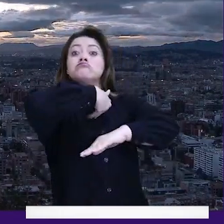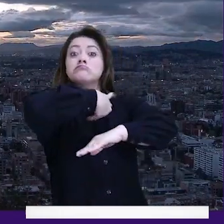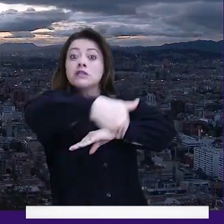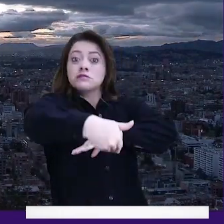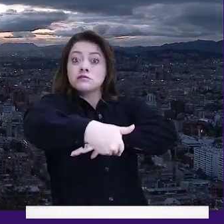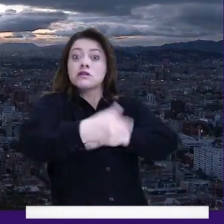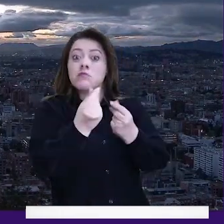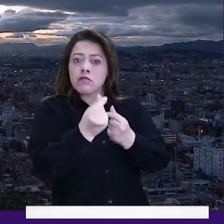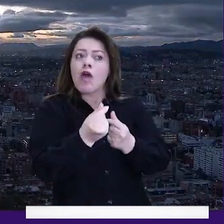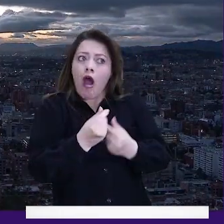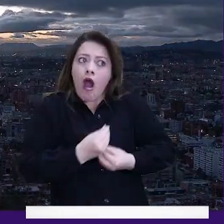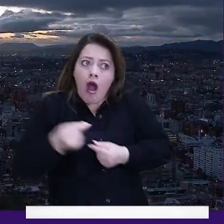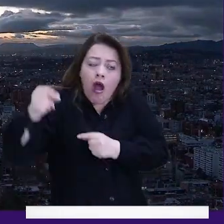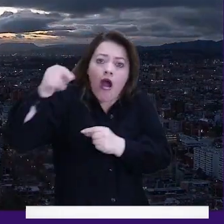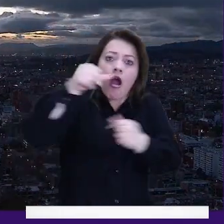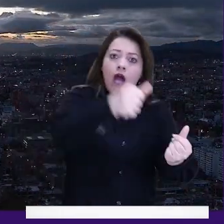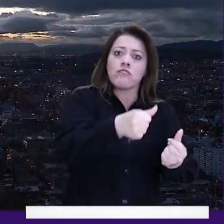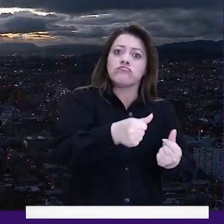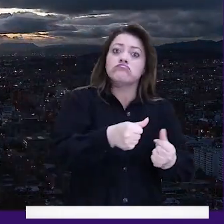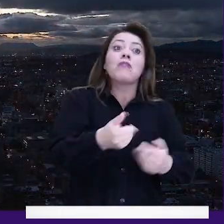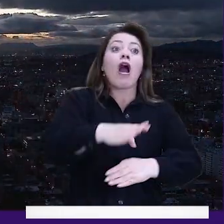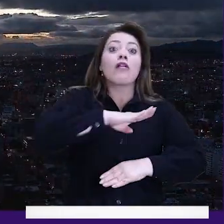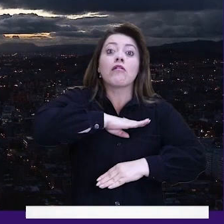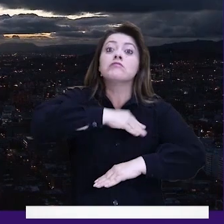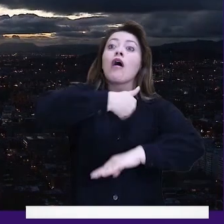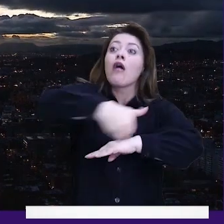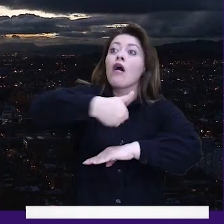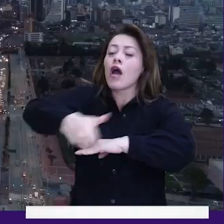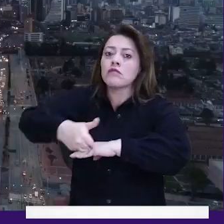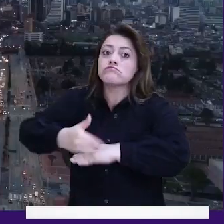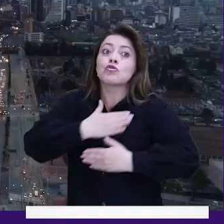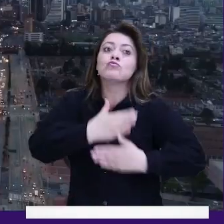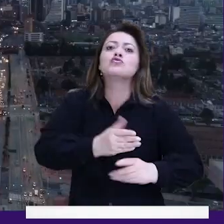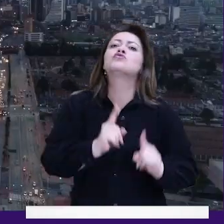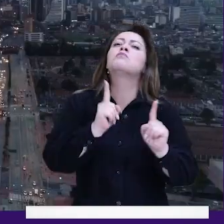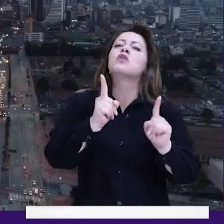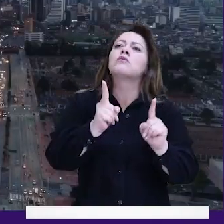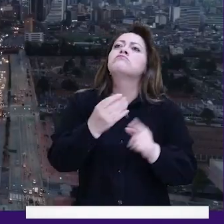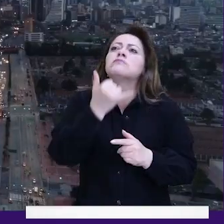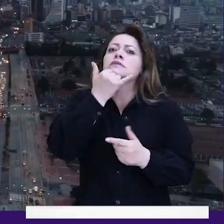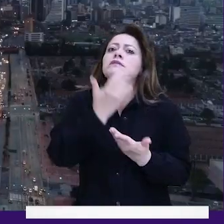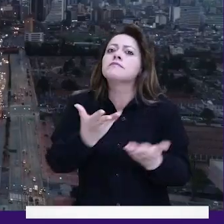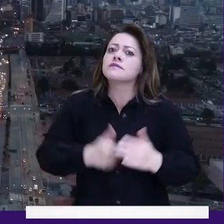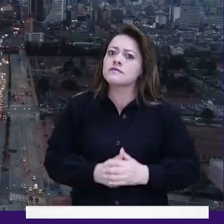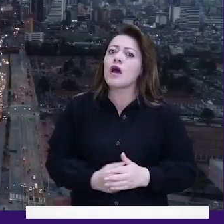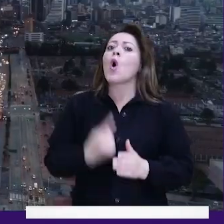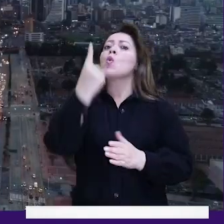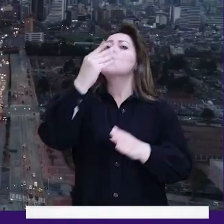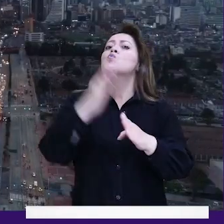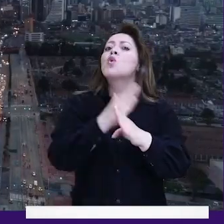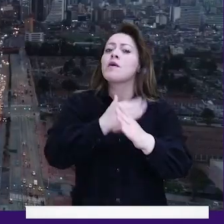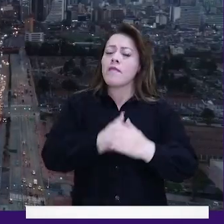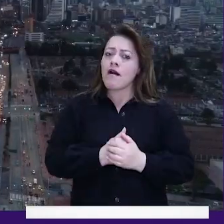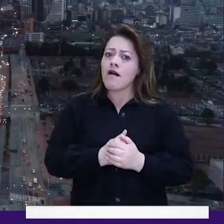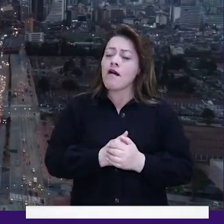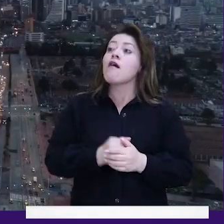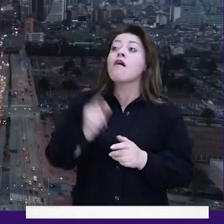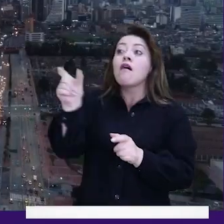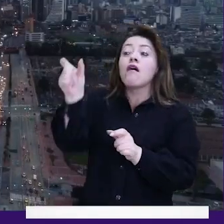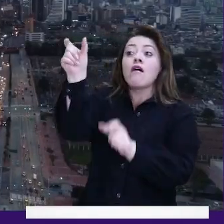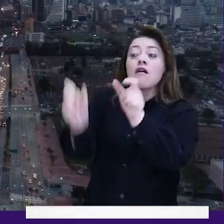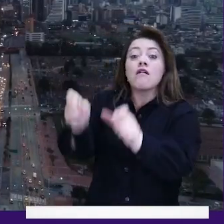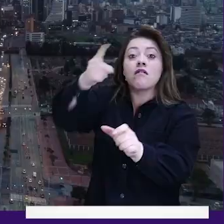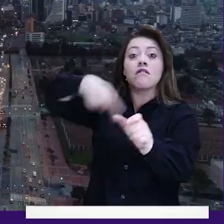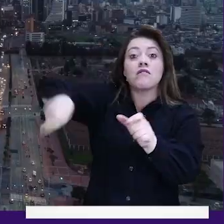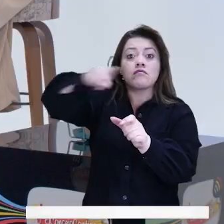pedido se ha dado, los cupos de endeudamiento, las adiciones presupuestales. Pero ¿qué falta? Que ellos entiendan que hay un problema. Si ellos